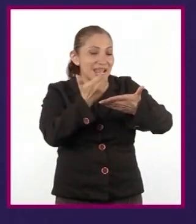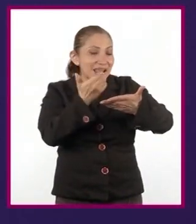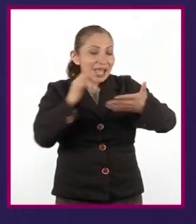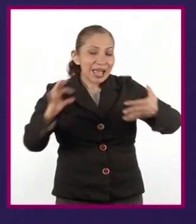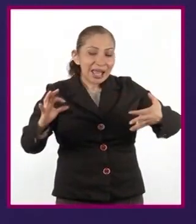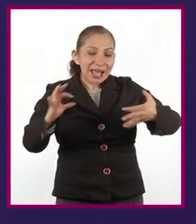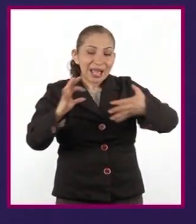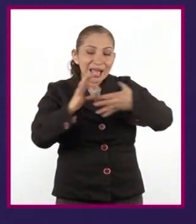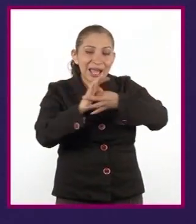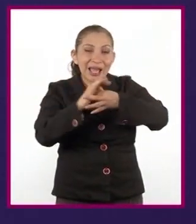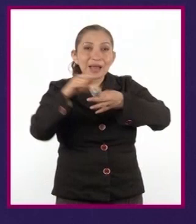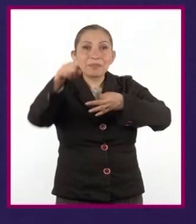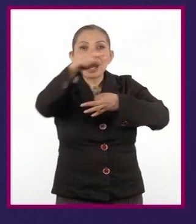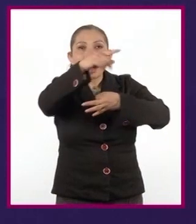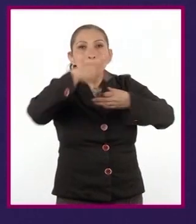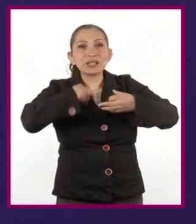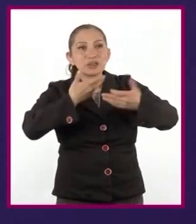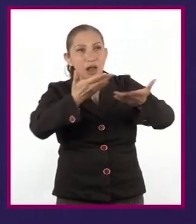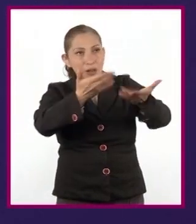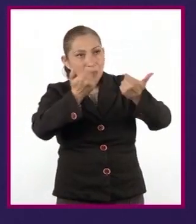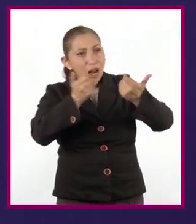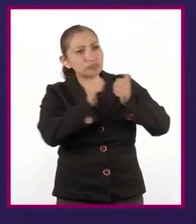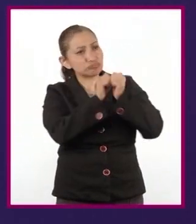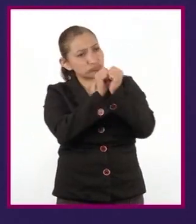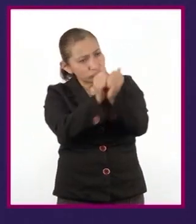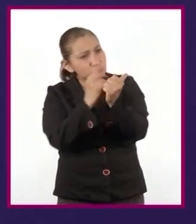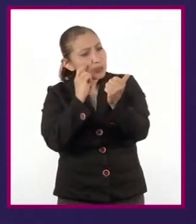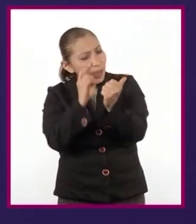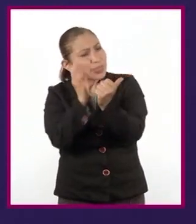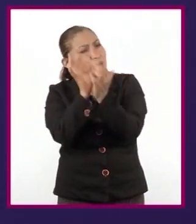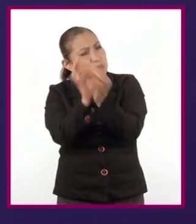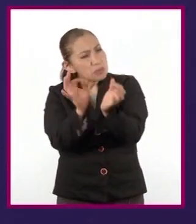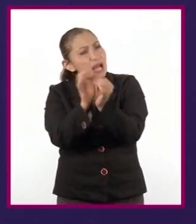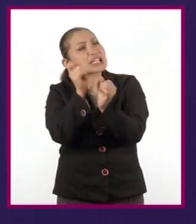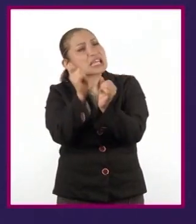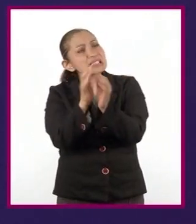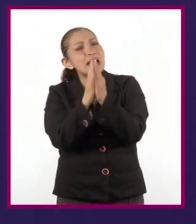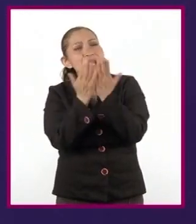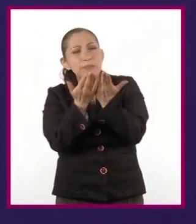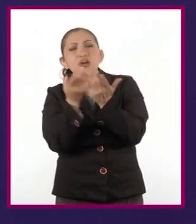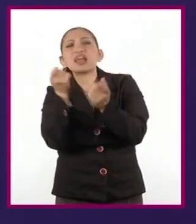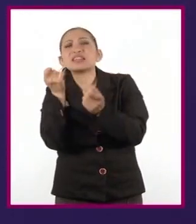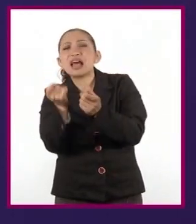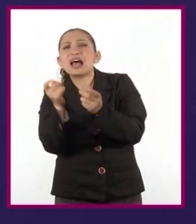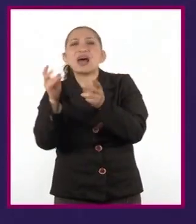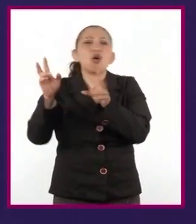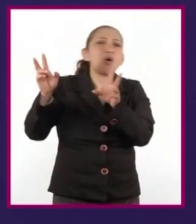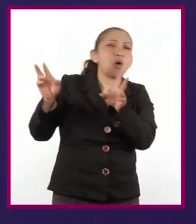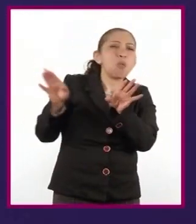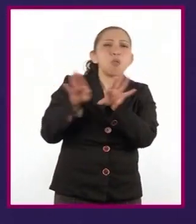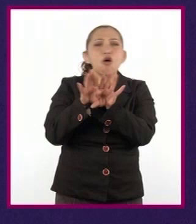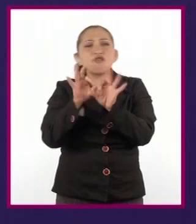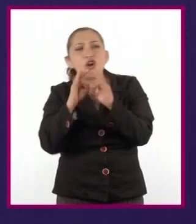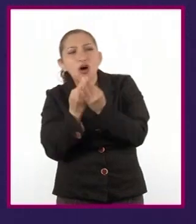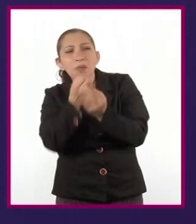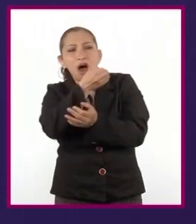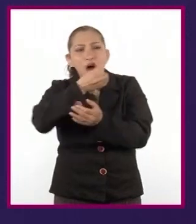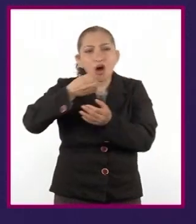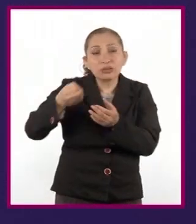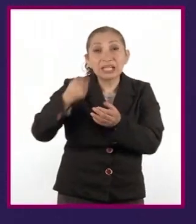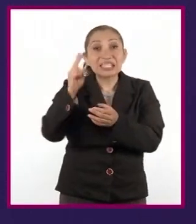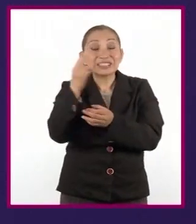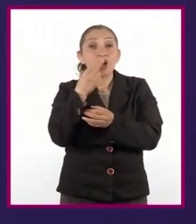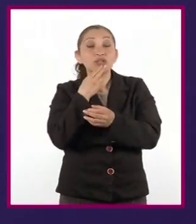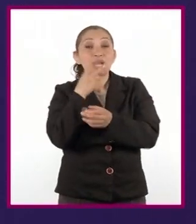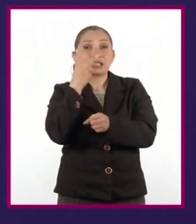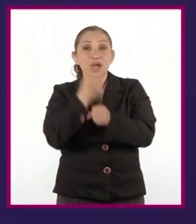relación con el lector para acompañarlo en su lectura de la obra literaria, entonces, seguramente, utilizará